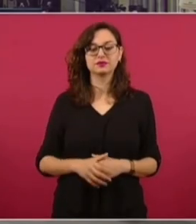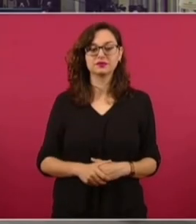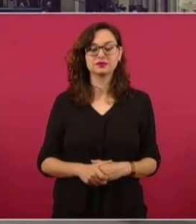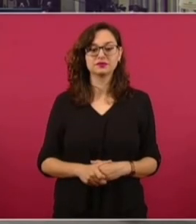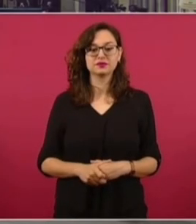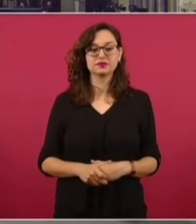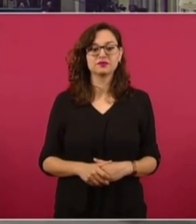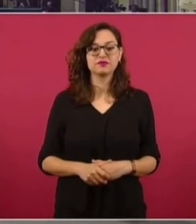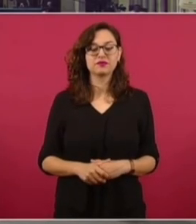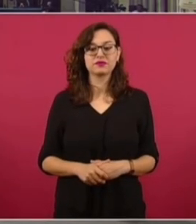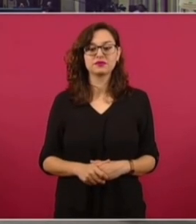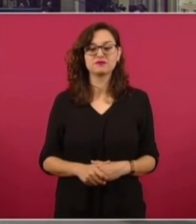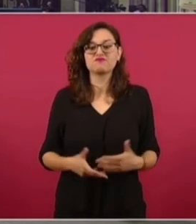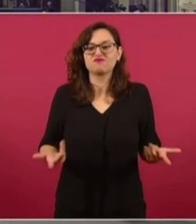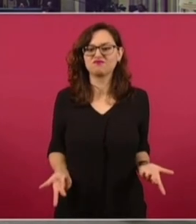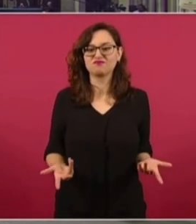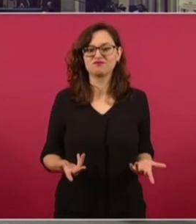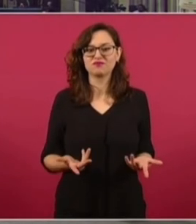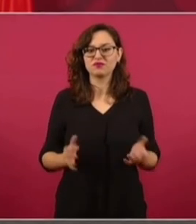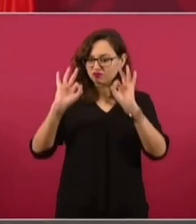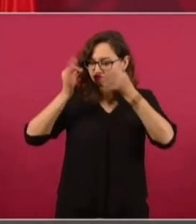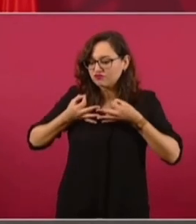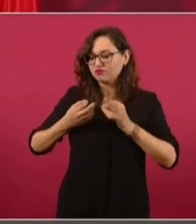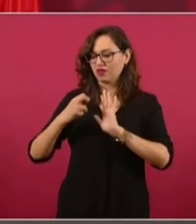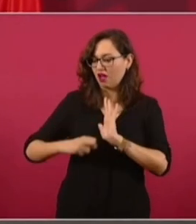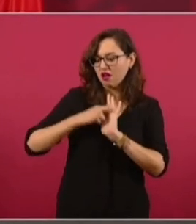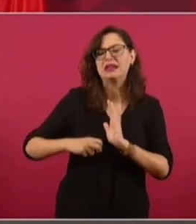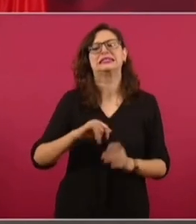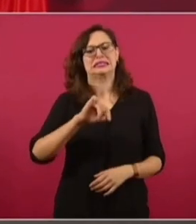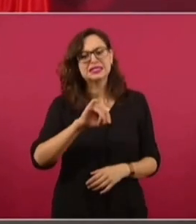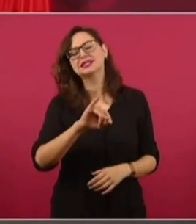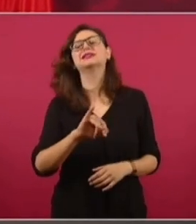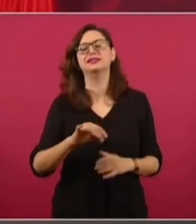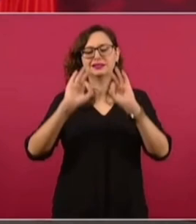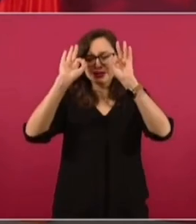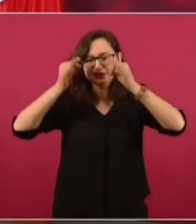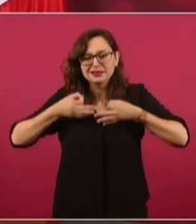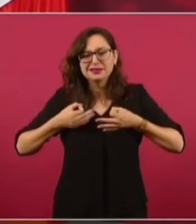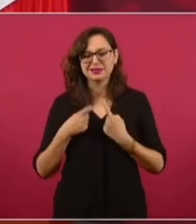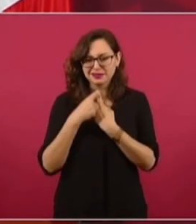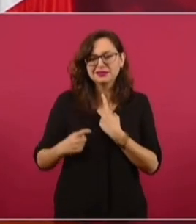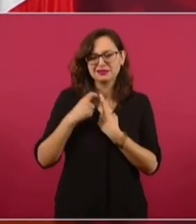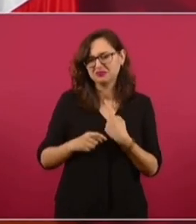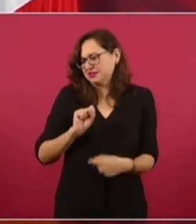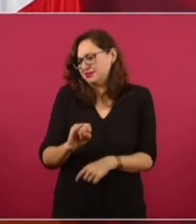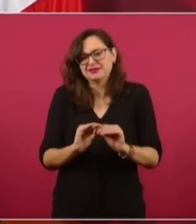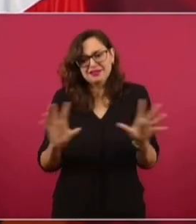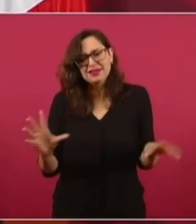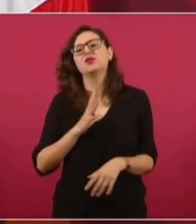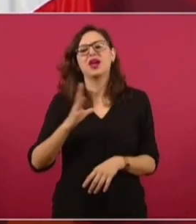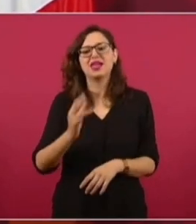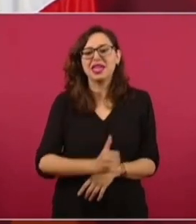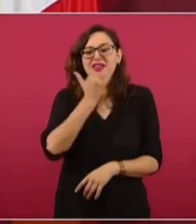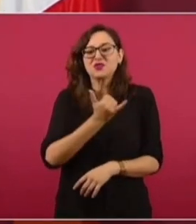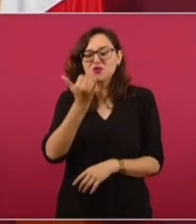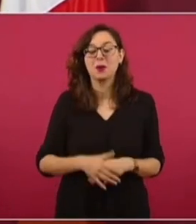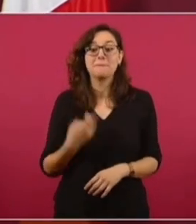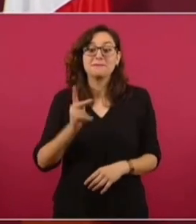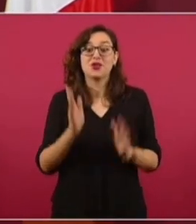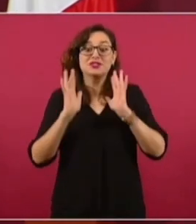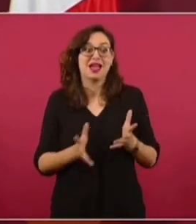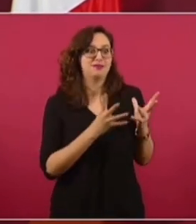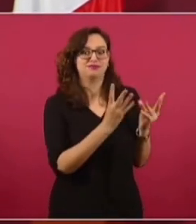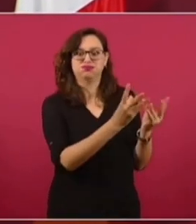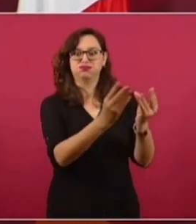Es como cuando me dicen, a ver, la autocrítica. Oiga, sí, sí, sí, claro, que cometemos errores. Pero si tengo tantos